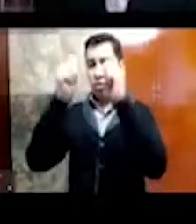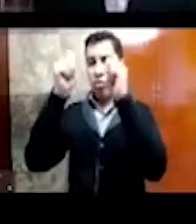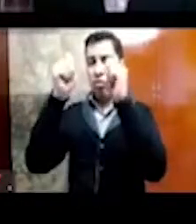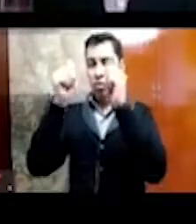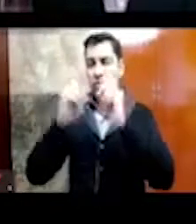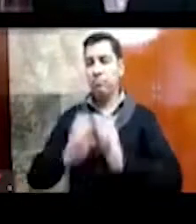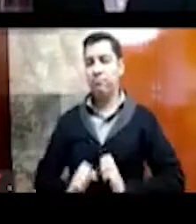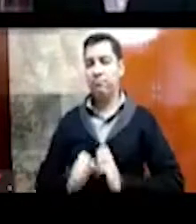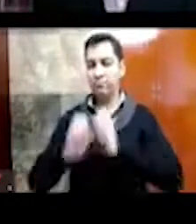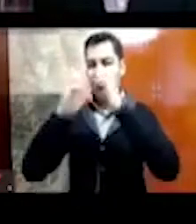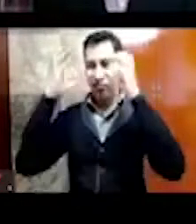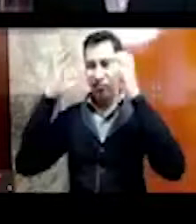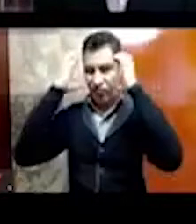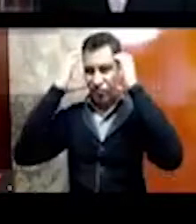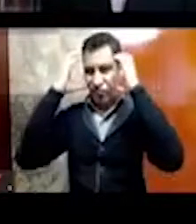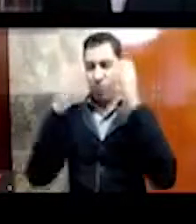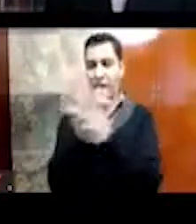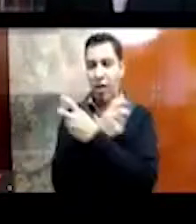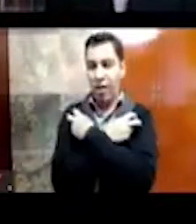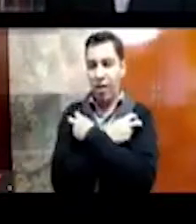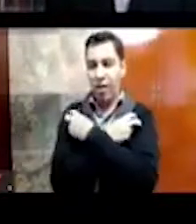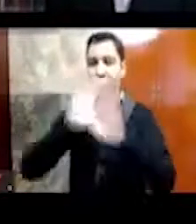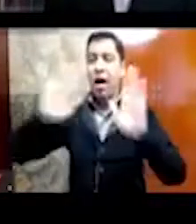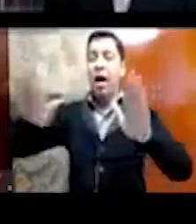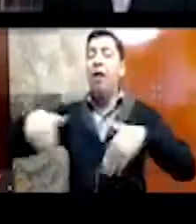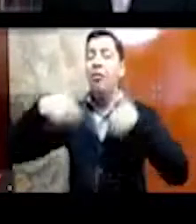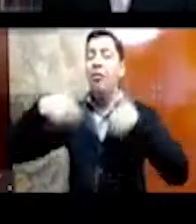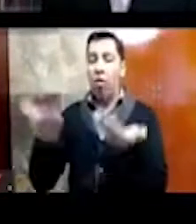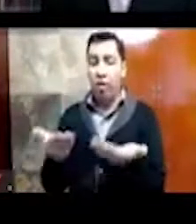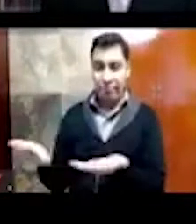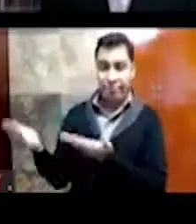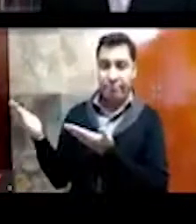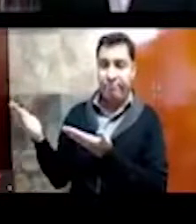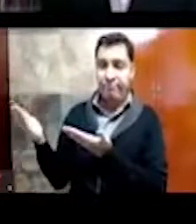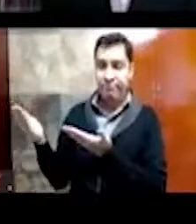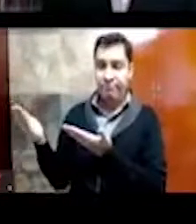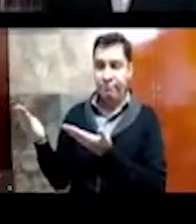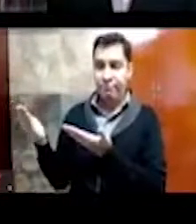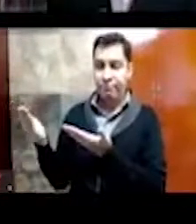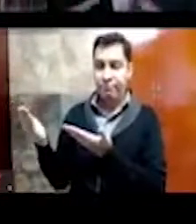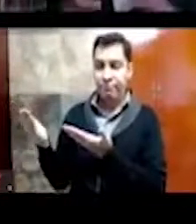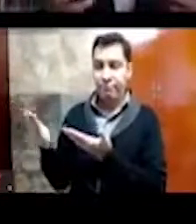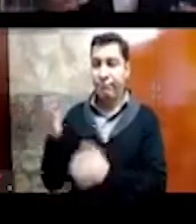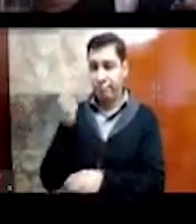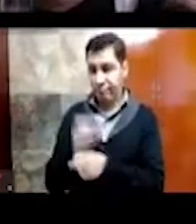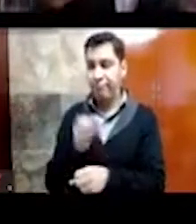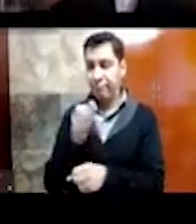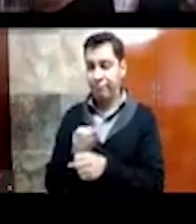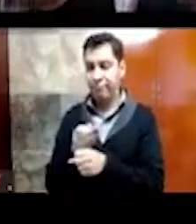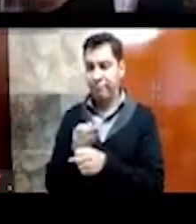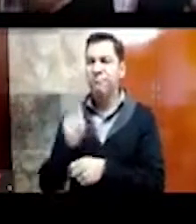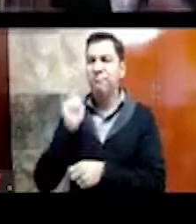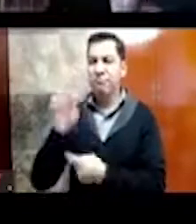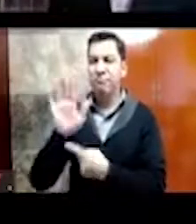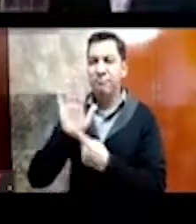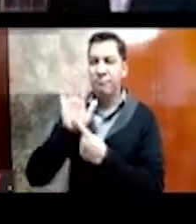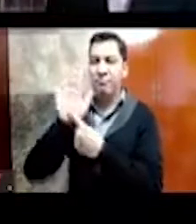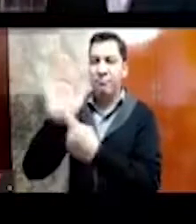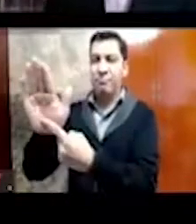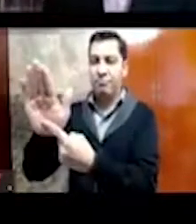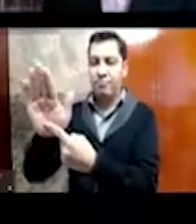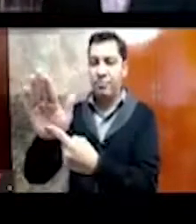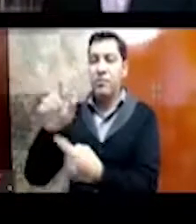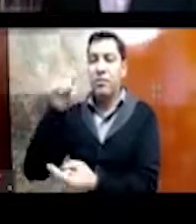hallazgo sumamente importante, que se tiene en el centro histórico, y que nos está mostrando lo que era la ciudad de